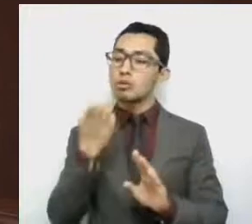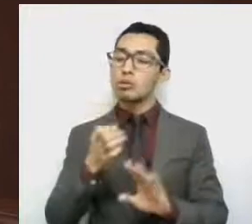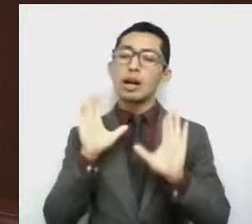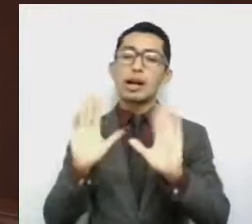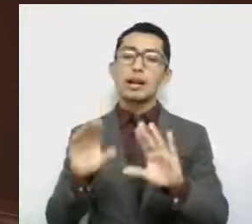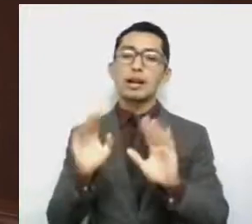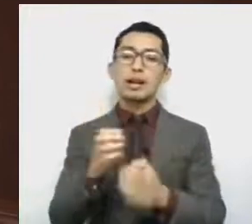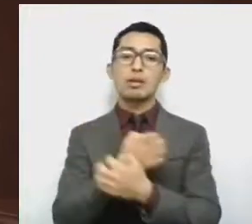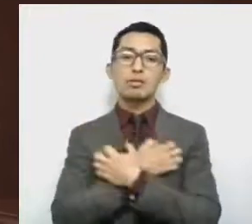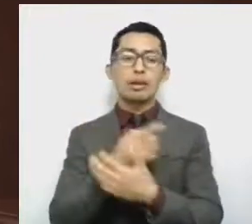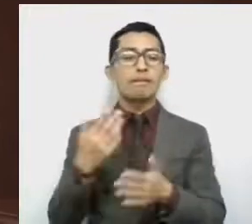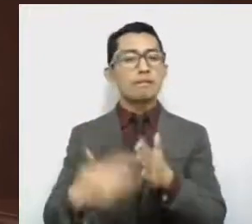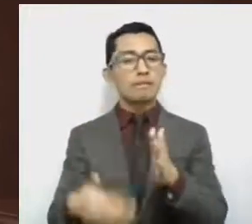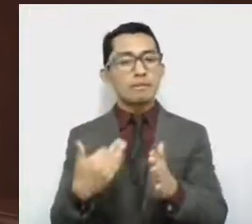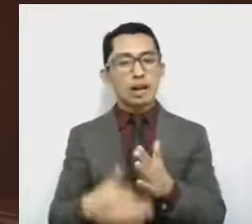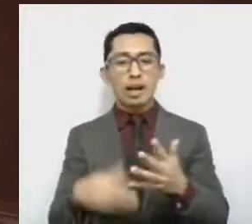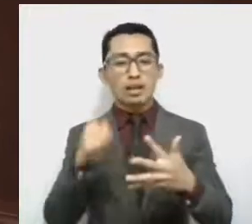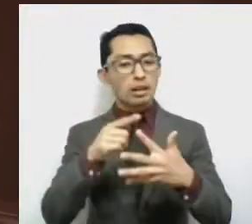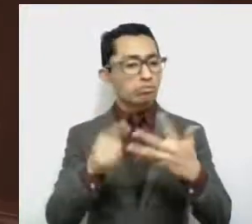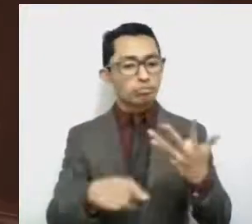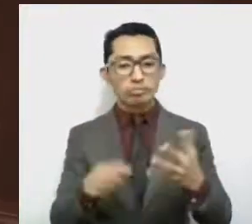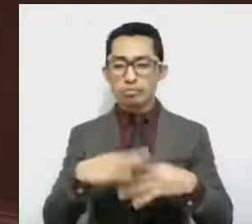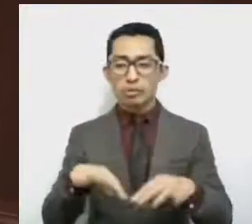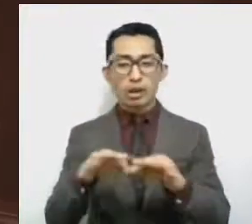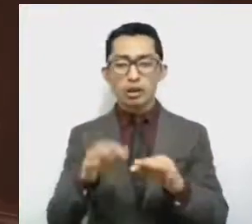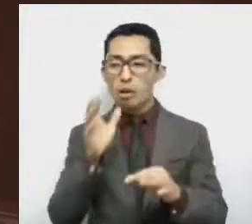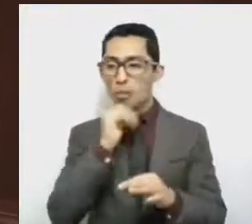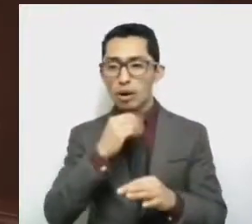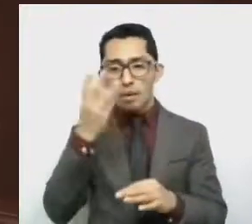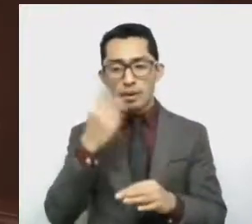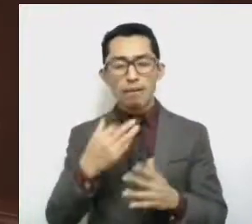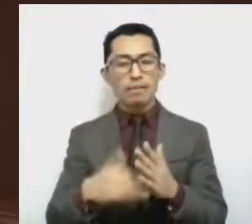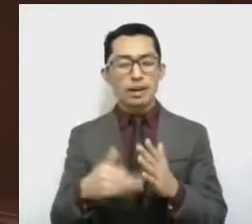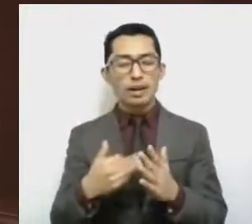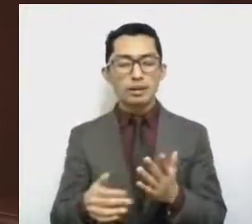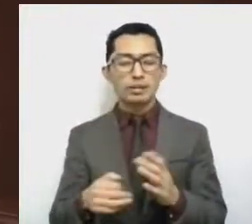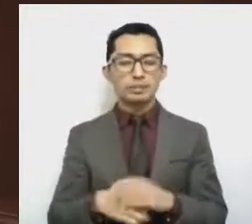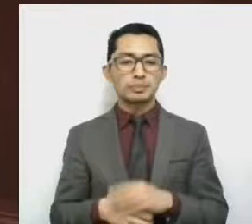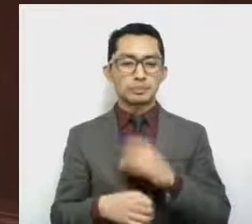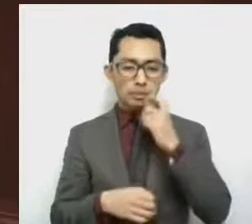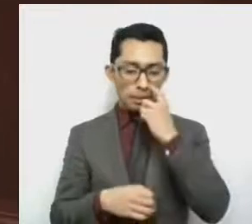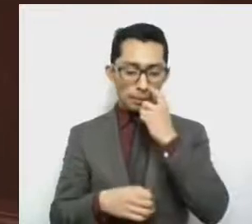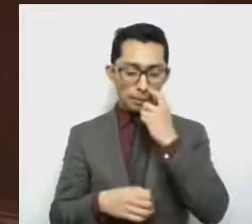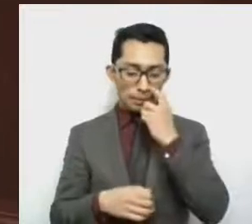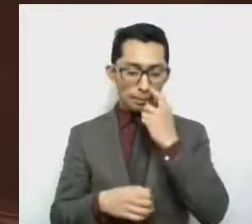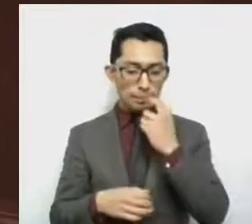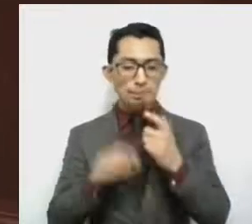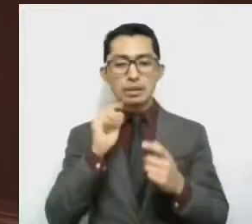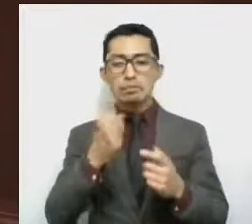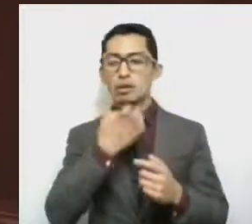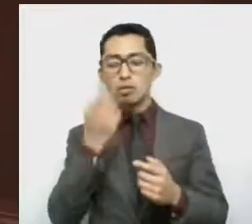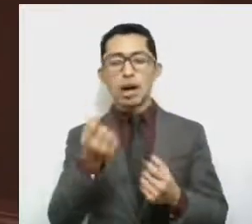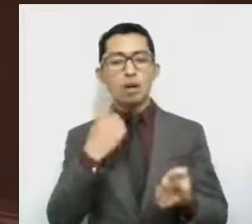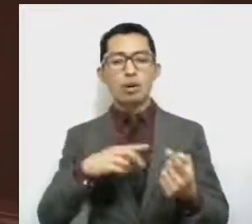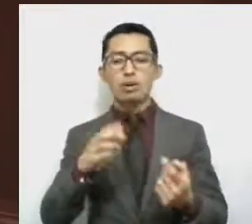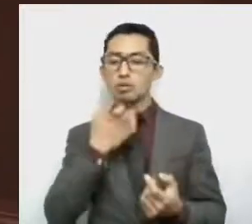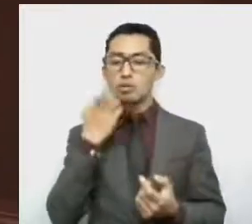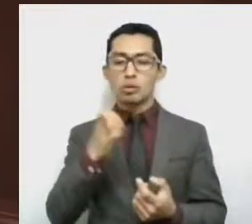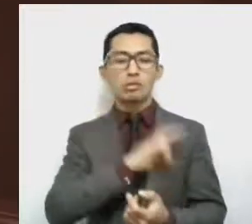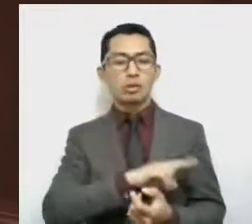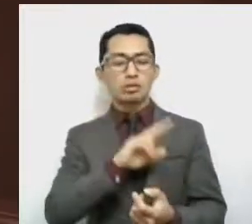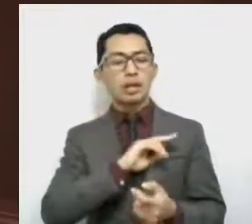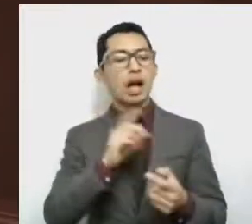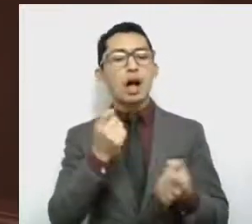carecen de las herramientas indispensables para ello, así como el cierre de escuelas particulares que